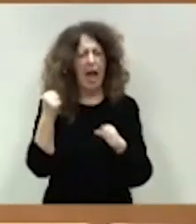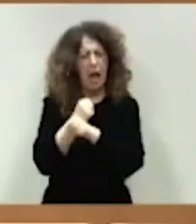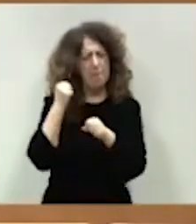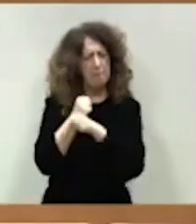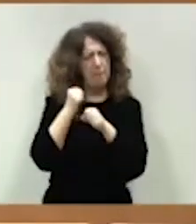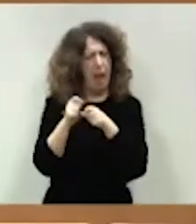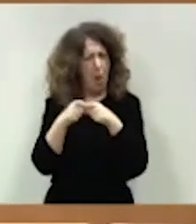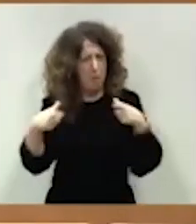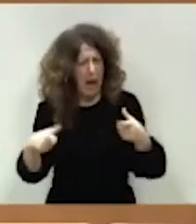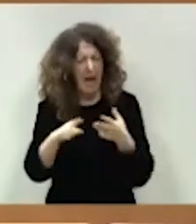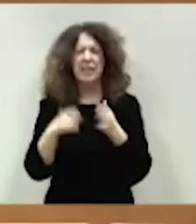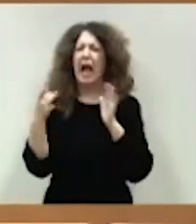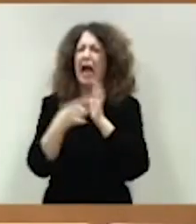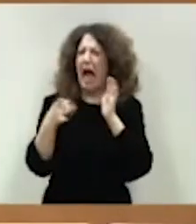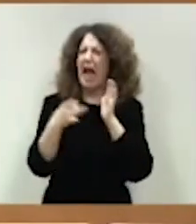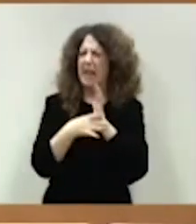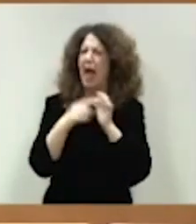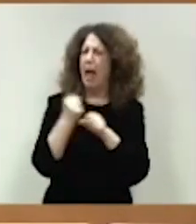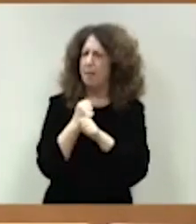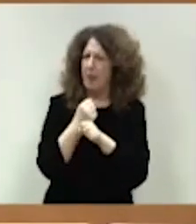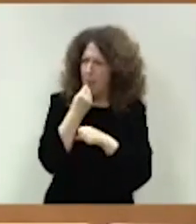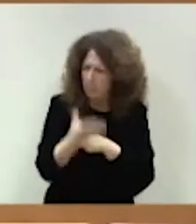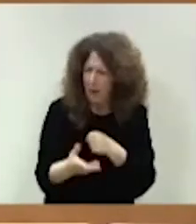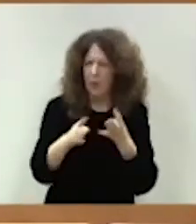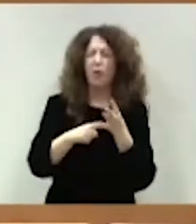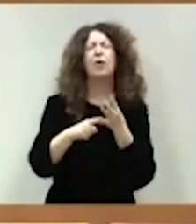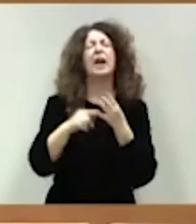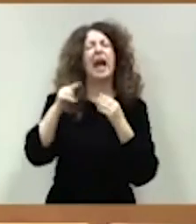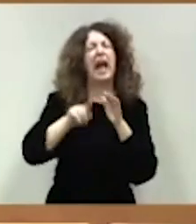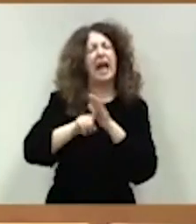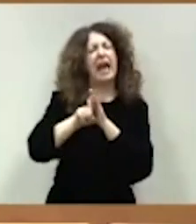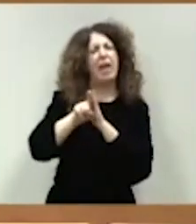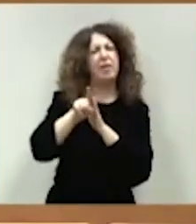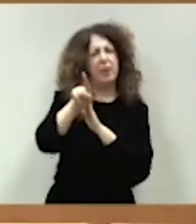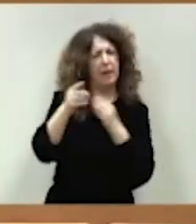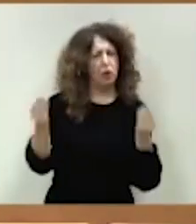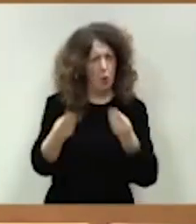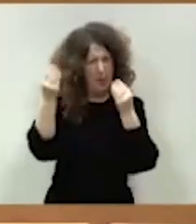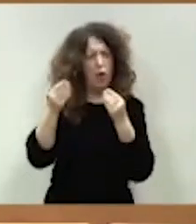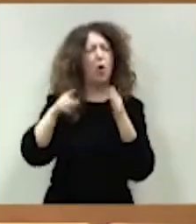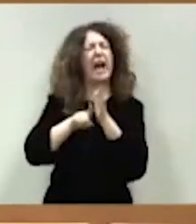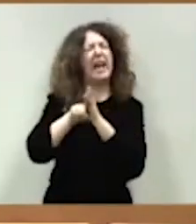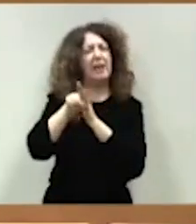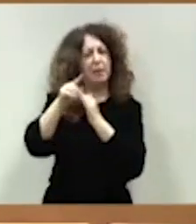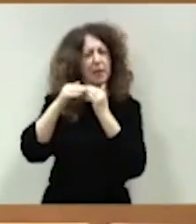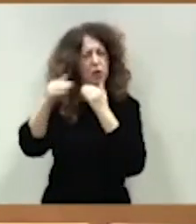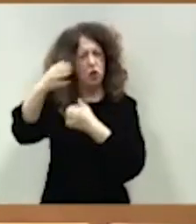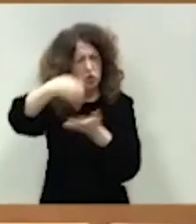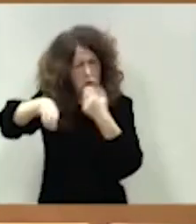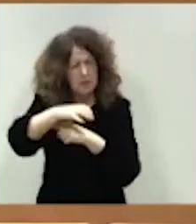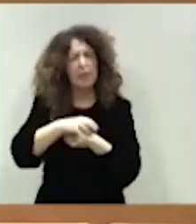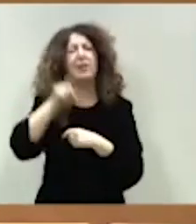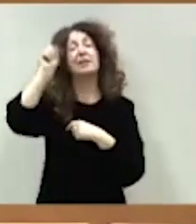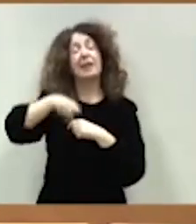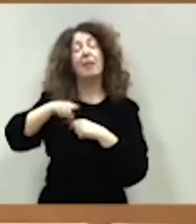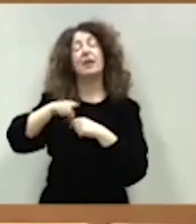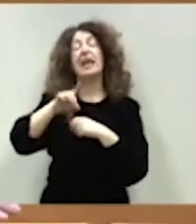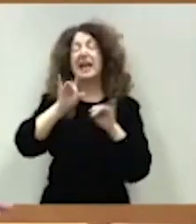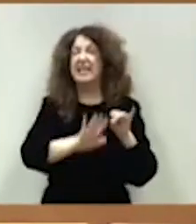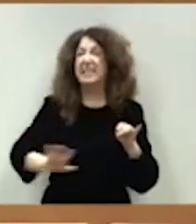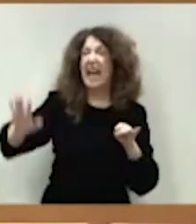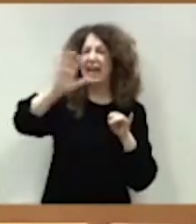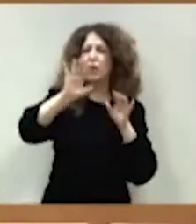mejor calidad, en mejor crecimiento, más sostenible o en mayor cohesión social y territorial y sobre todo